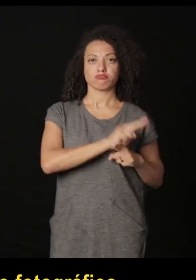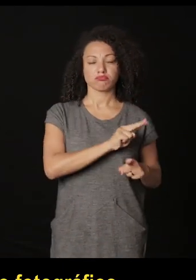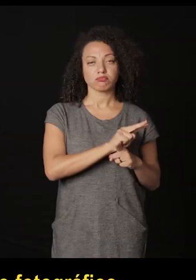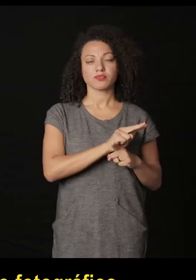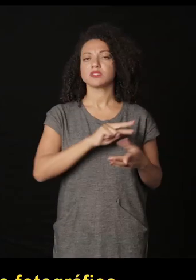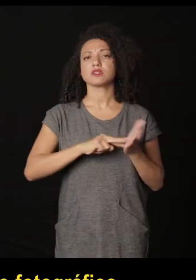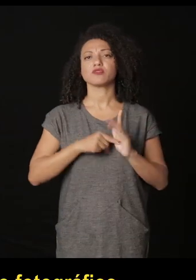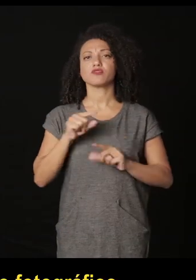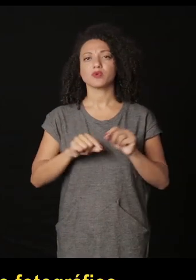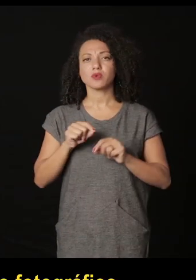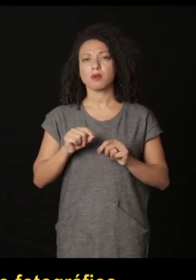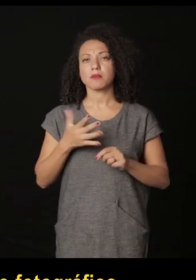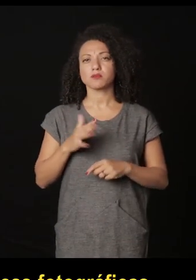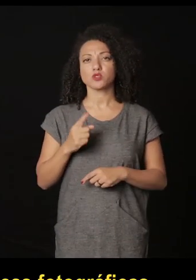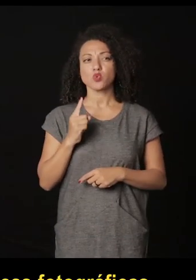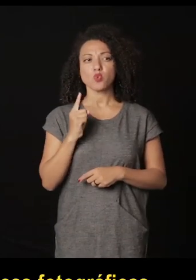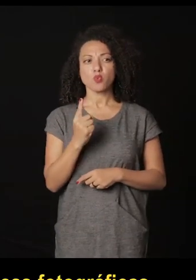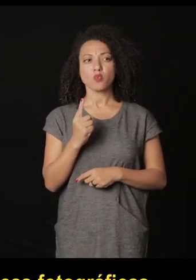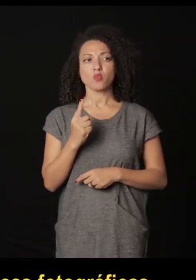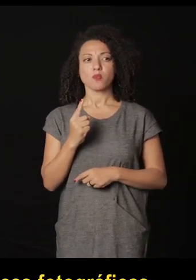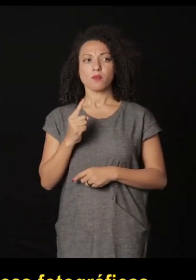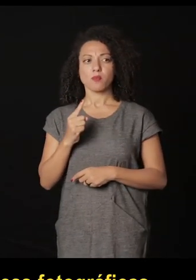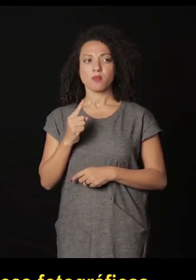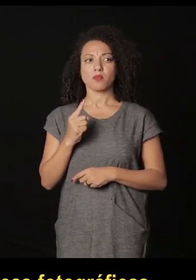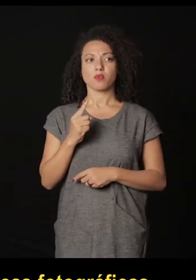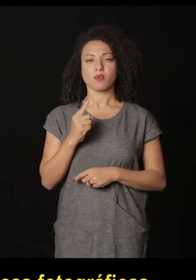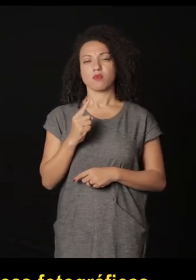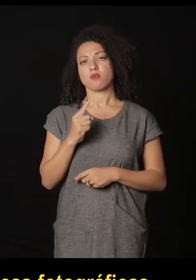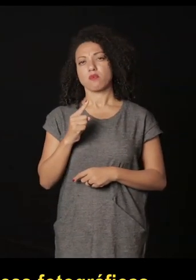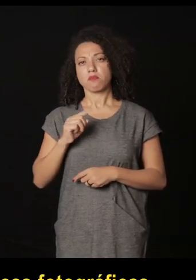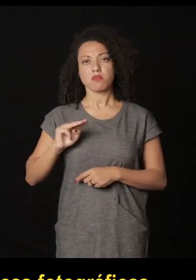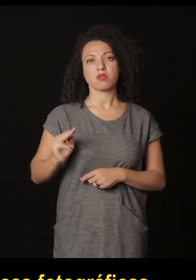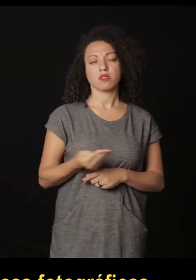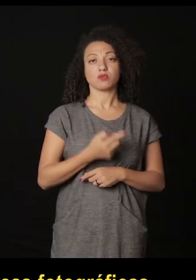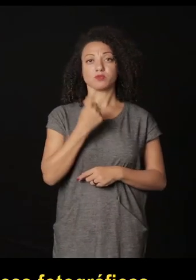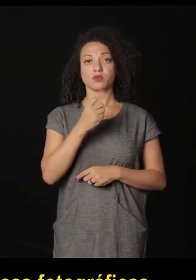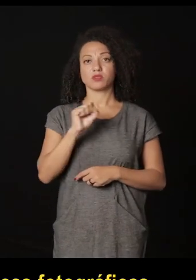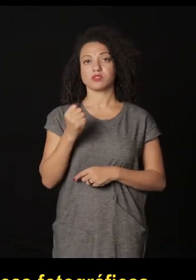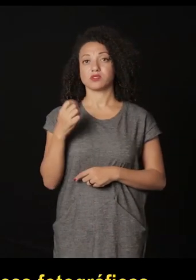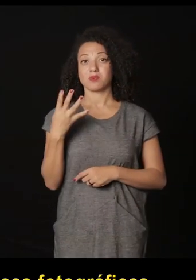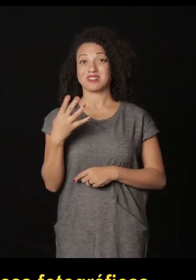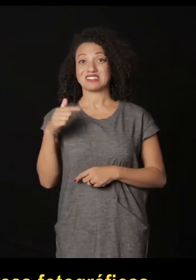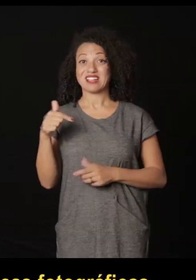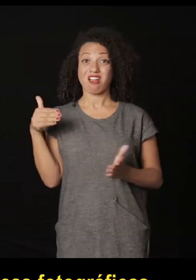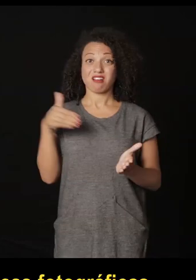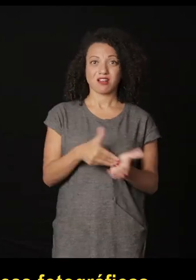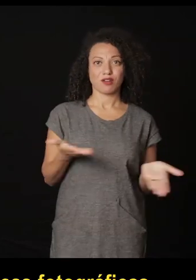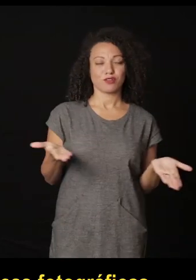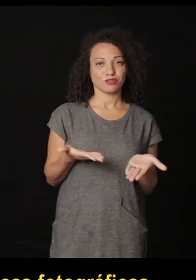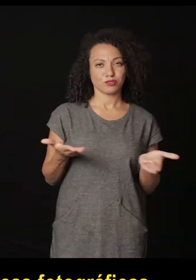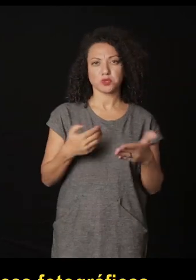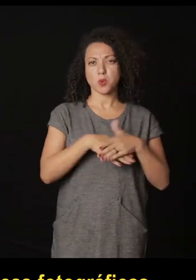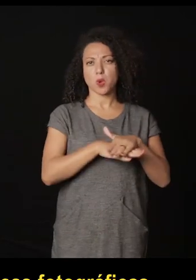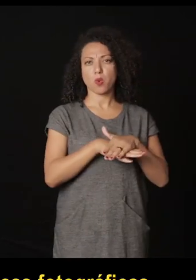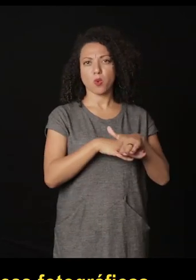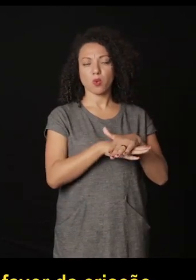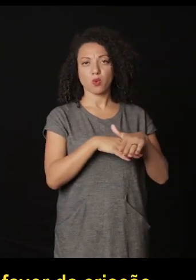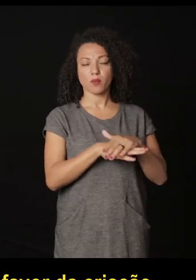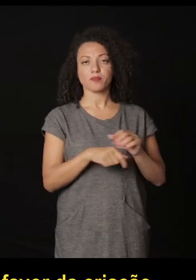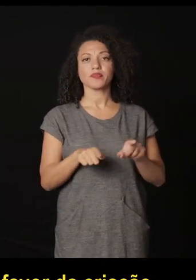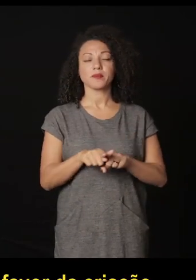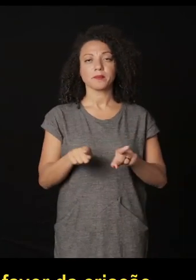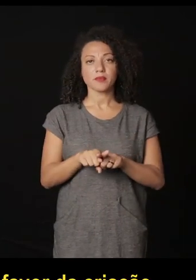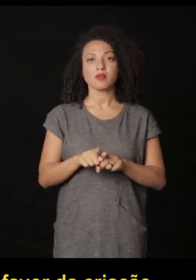bajo resguardo de nosotros es decir tenemos casi un millón de piezas fotográficas desde 1847 hasta nuestros días